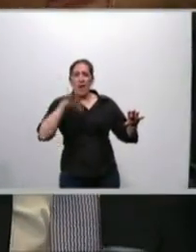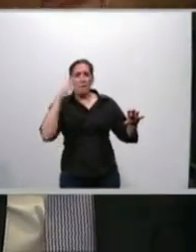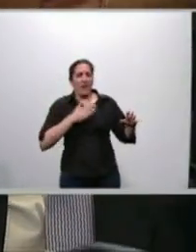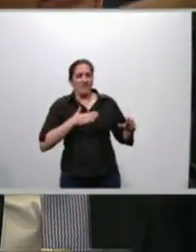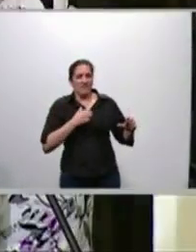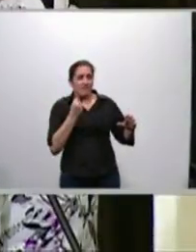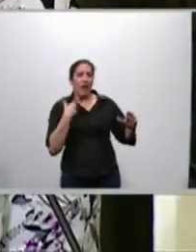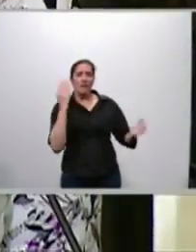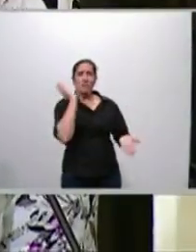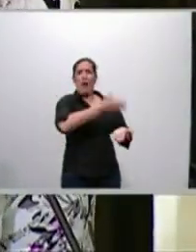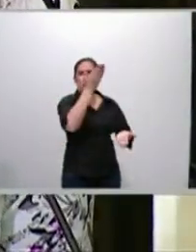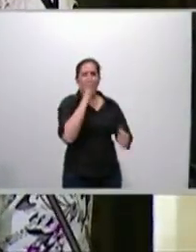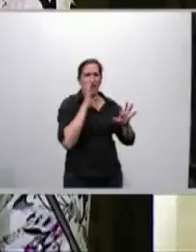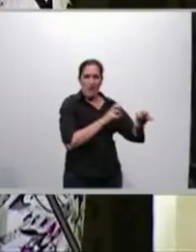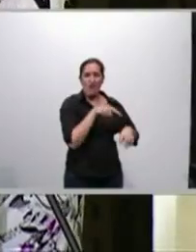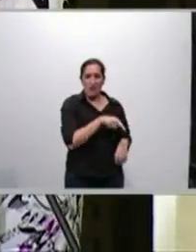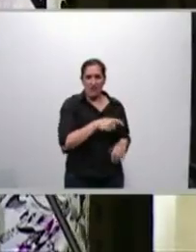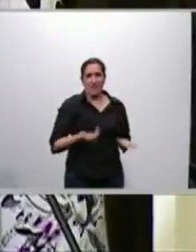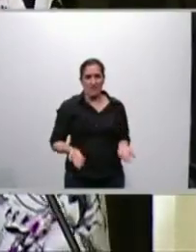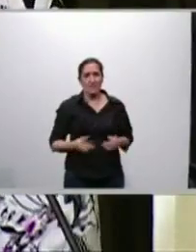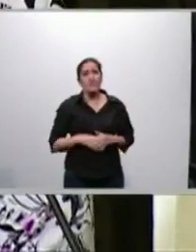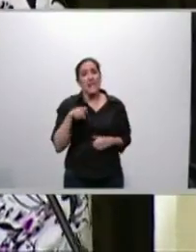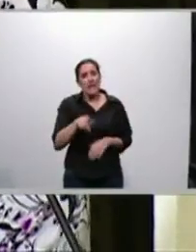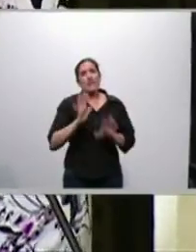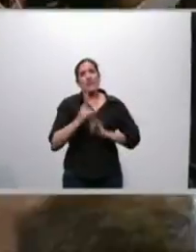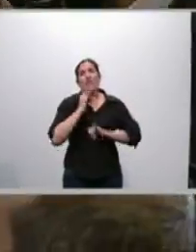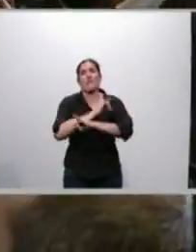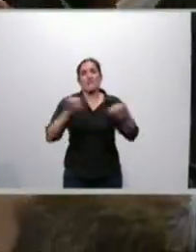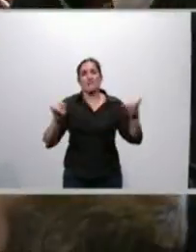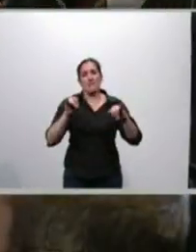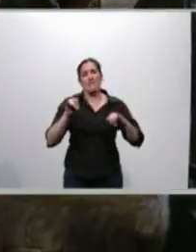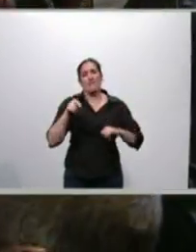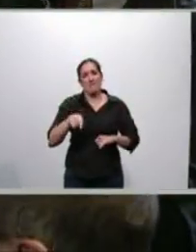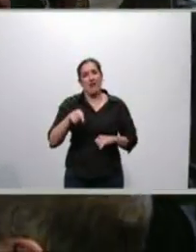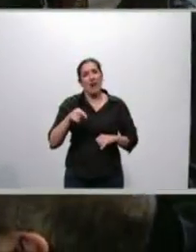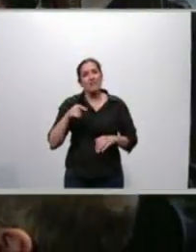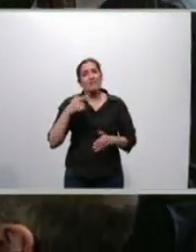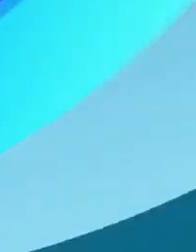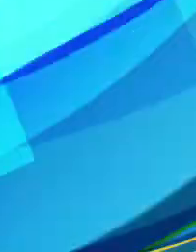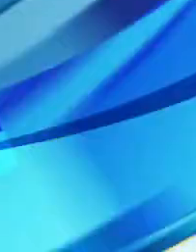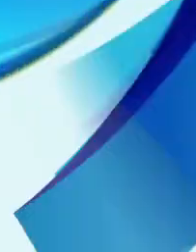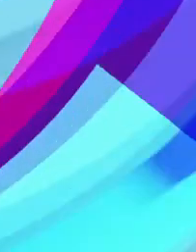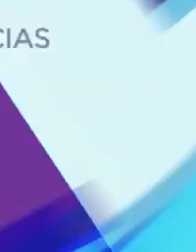mensaje que deja todo esto.